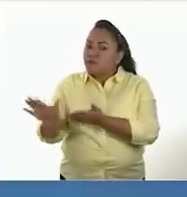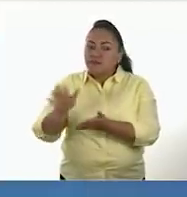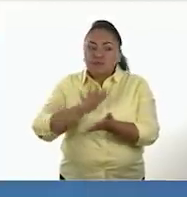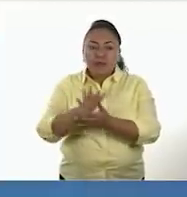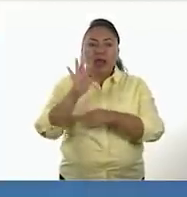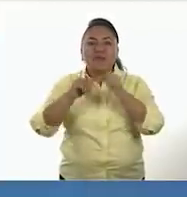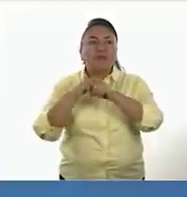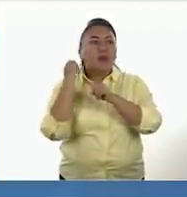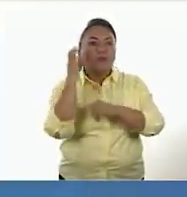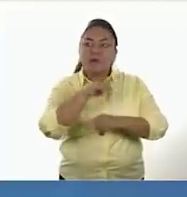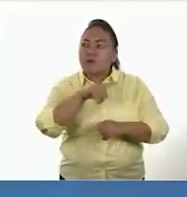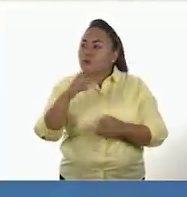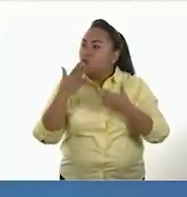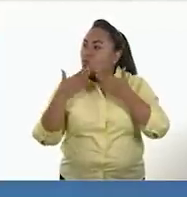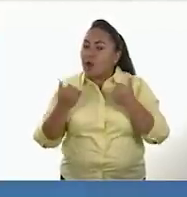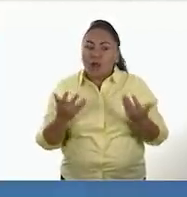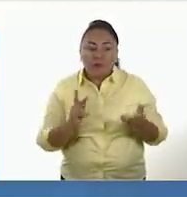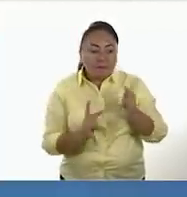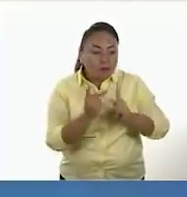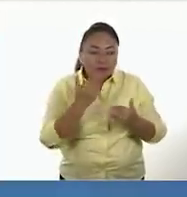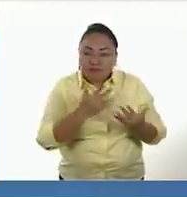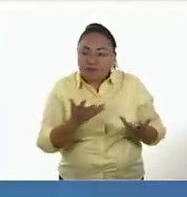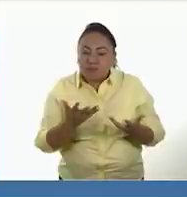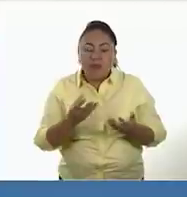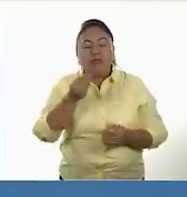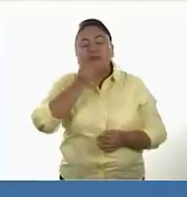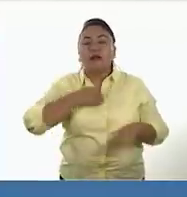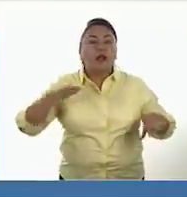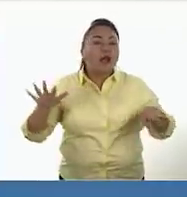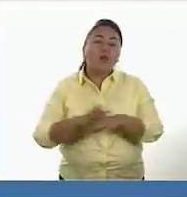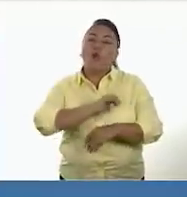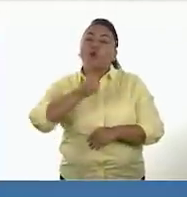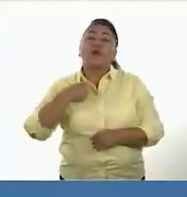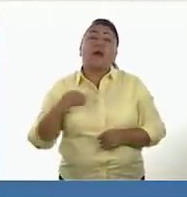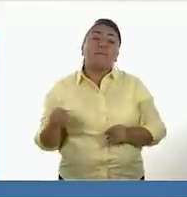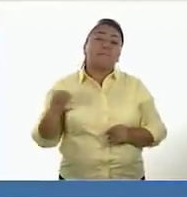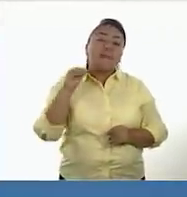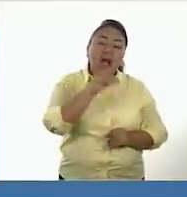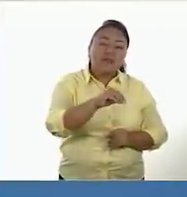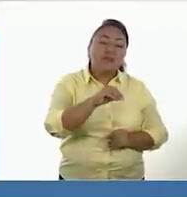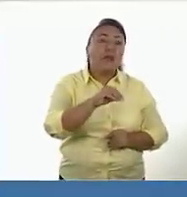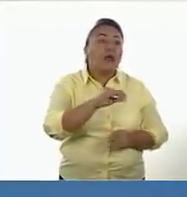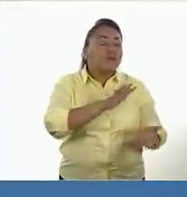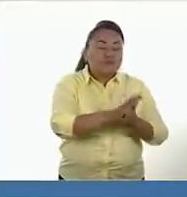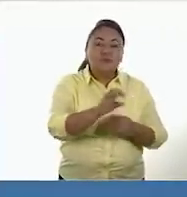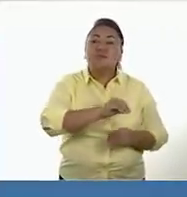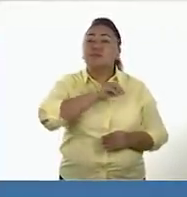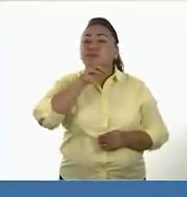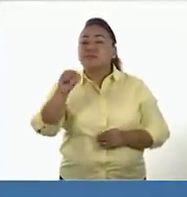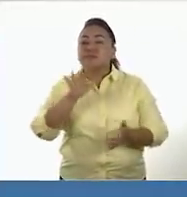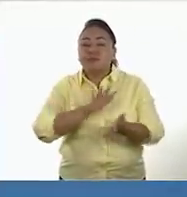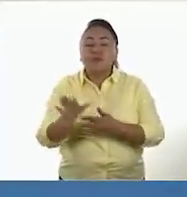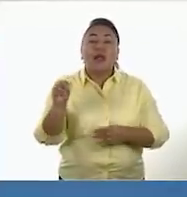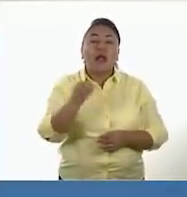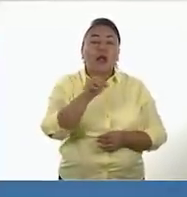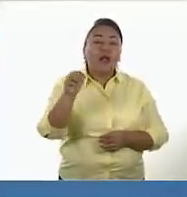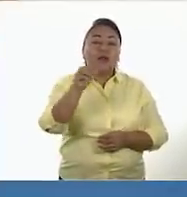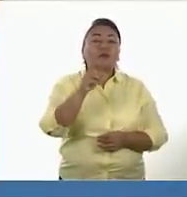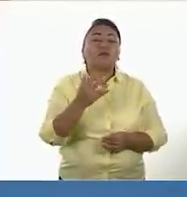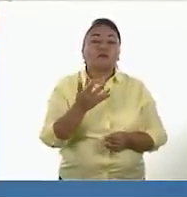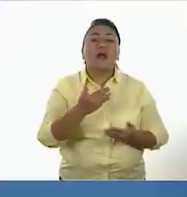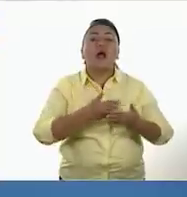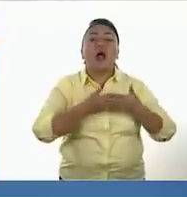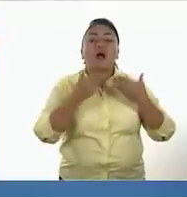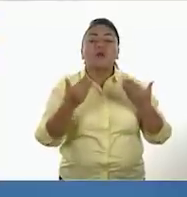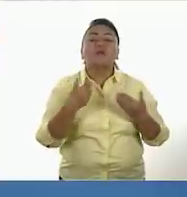Tanto la caza de animales como las plantas tenían que andar de un lugar a otro, por eso ellos tenían que ocupar prácticamente la naturaleza